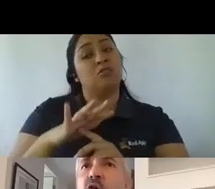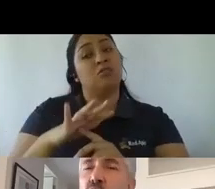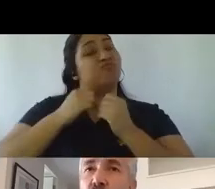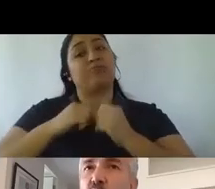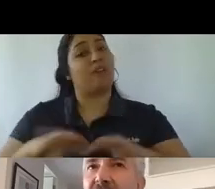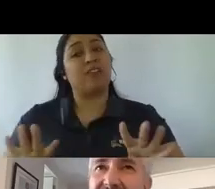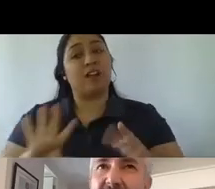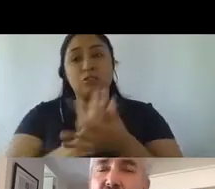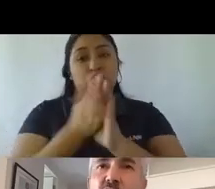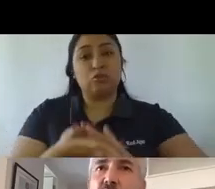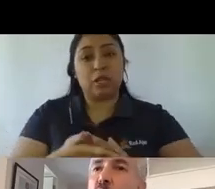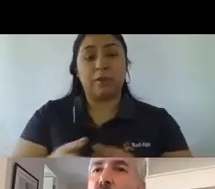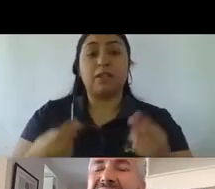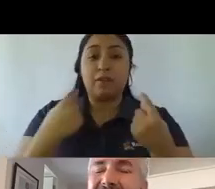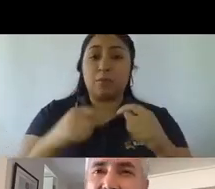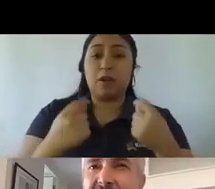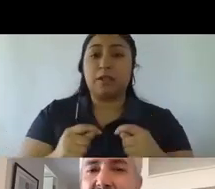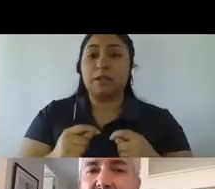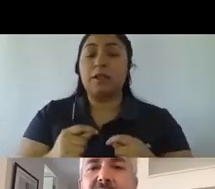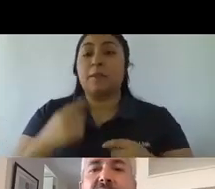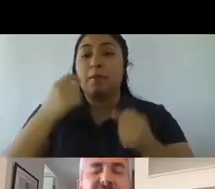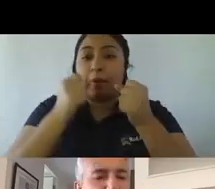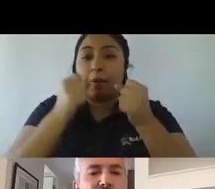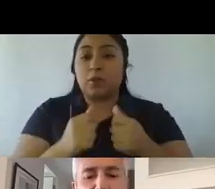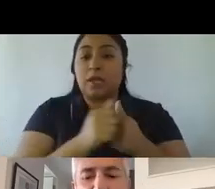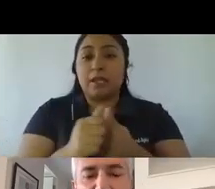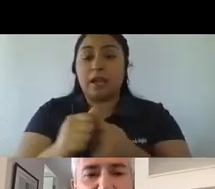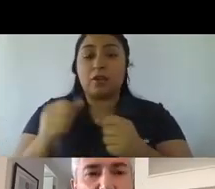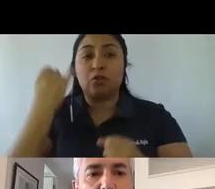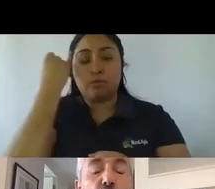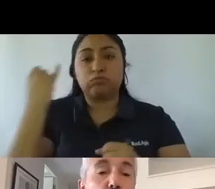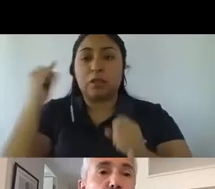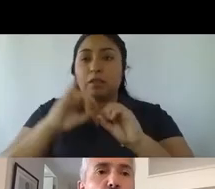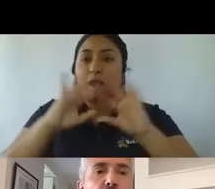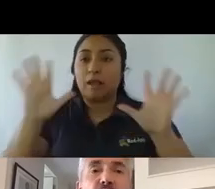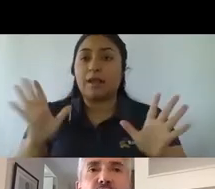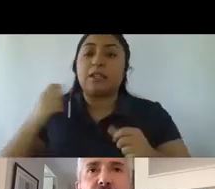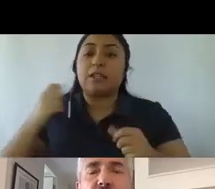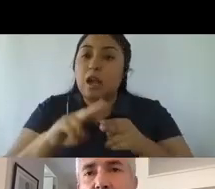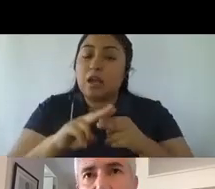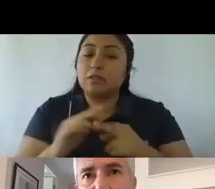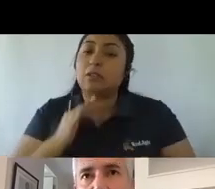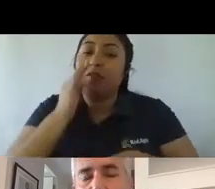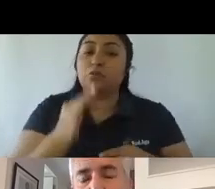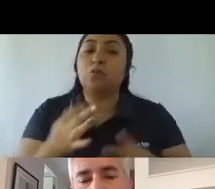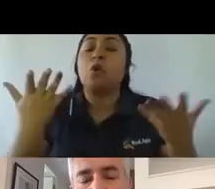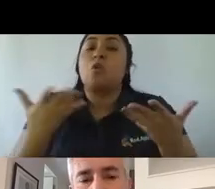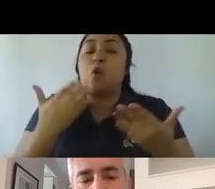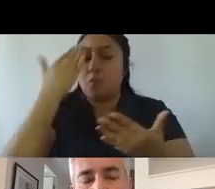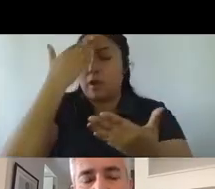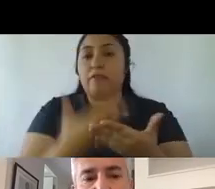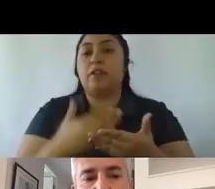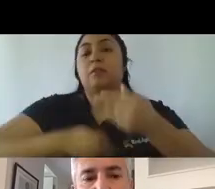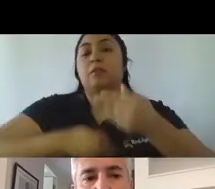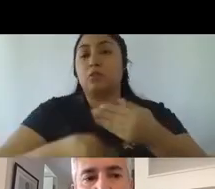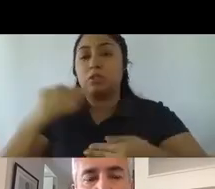eso, sobre todo para quedarnos como con una idea clara de qué es lo que podemos hacer en el futuro, o cómo podemos enfrentar procesos tan complejos como los que